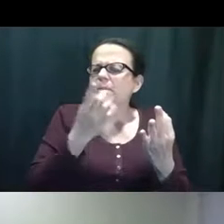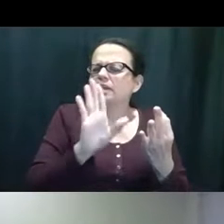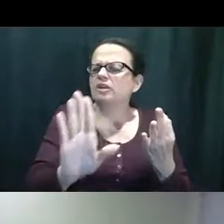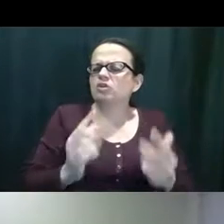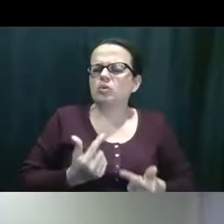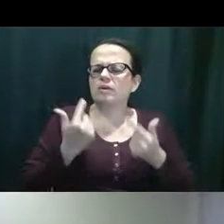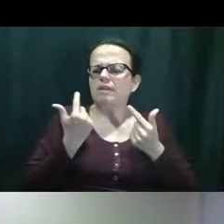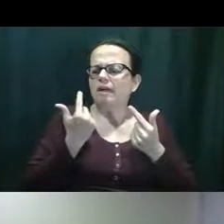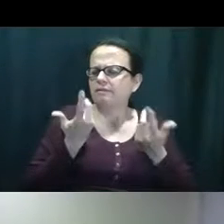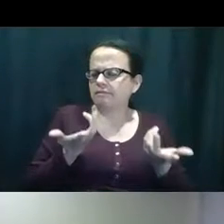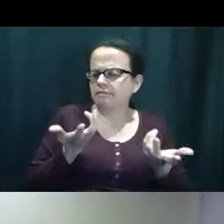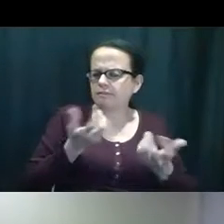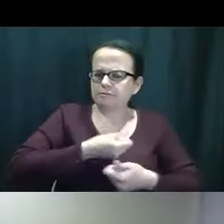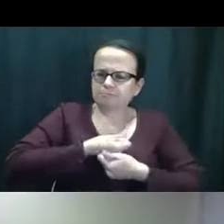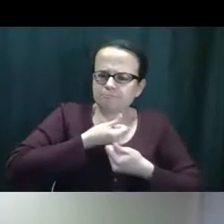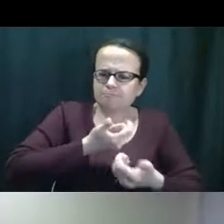amistad, alguien en su vida.